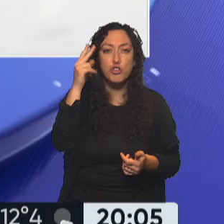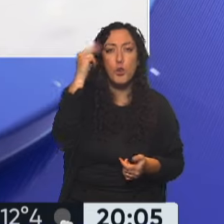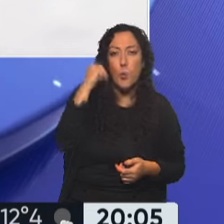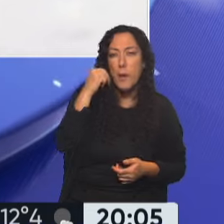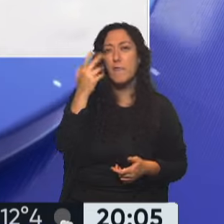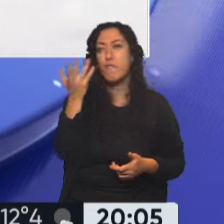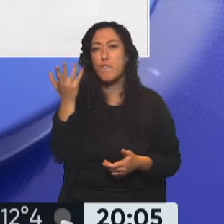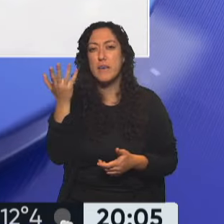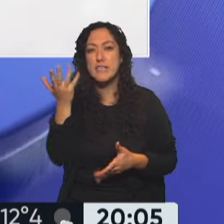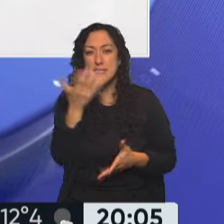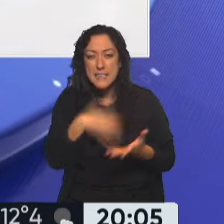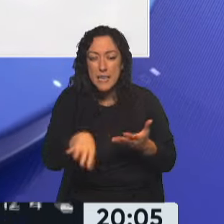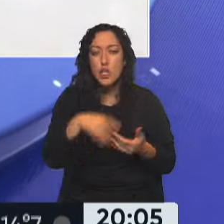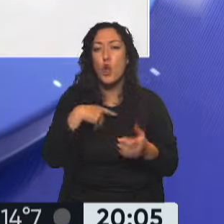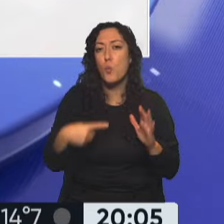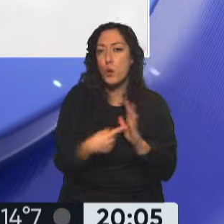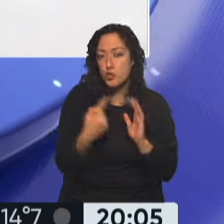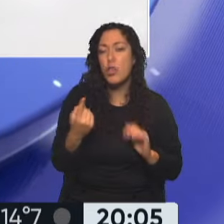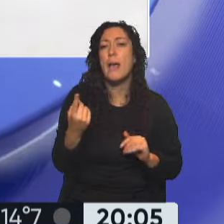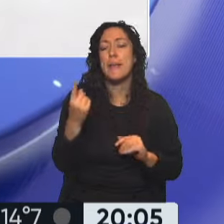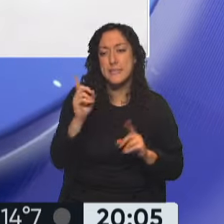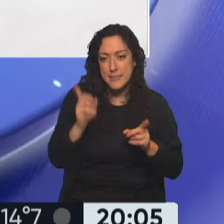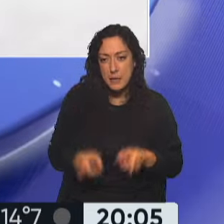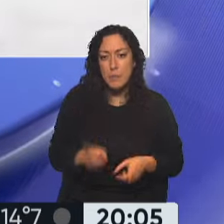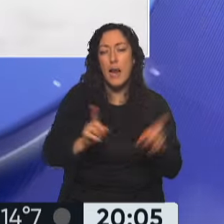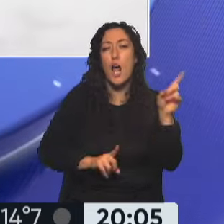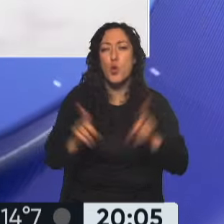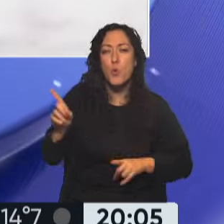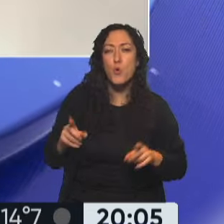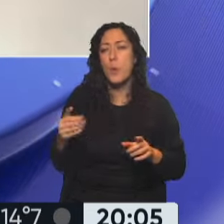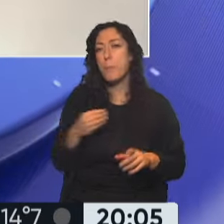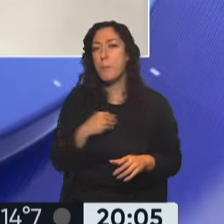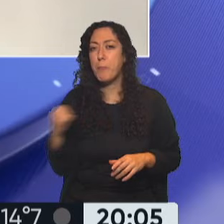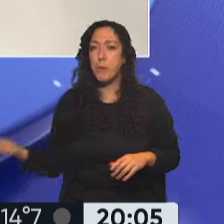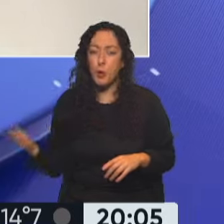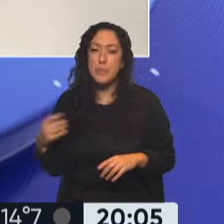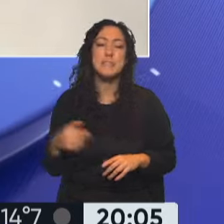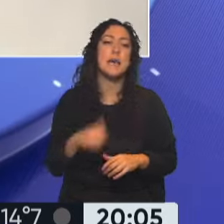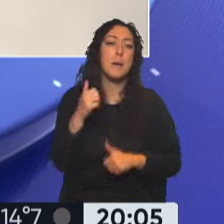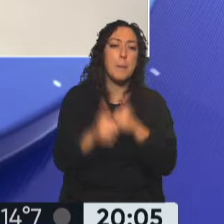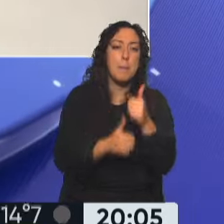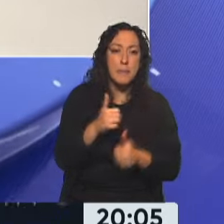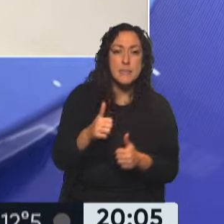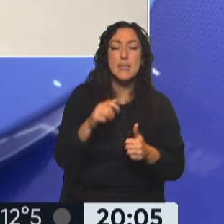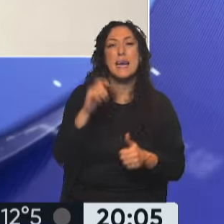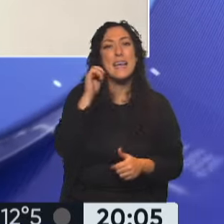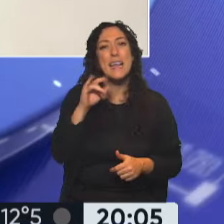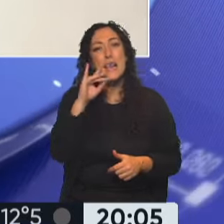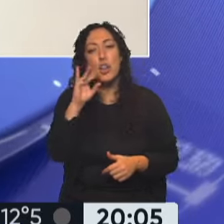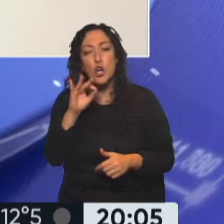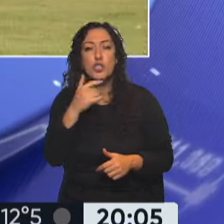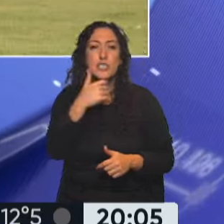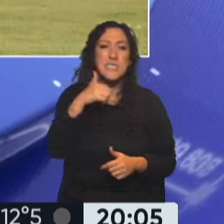9, en el sector de la Ciudad de Buenos Aires, también hay líneas que recorren el conurbano bonaerense, la empresa Tomás Guido, San